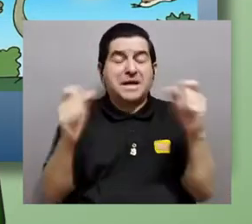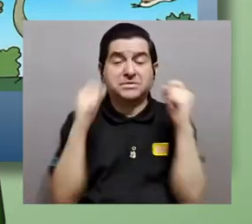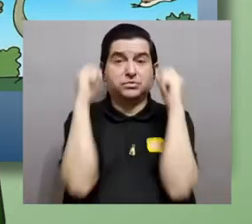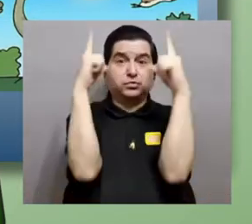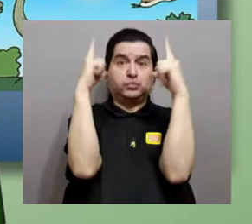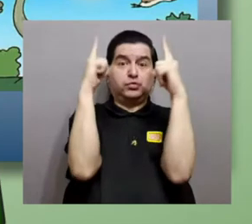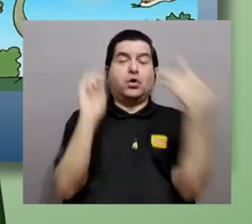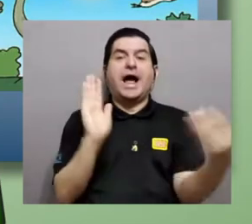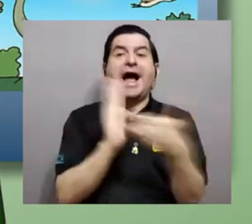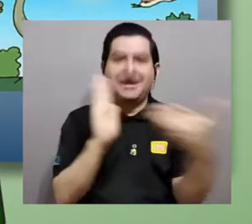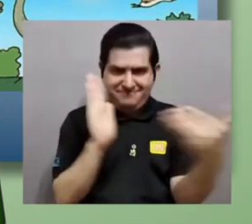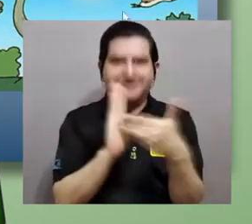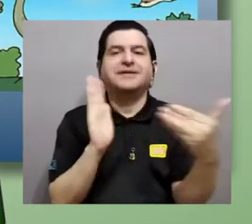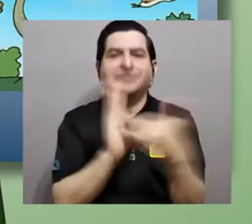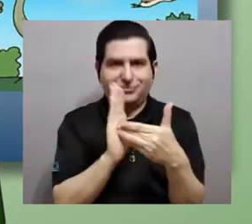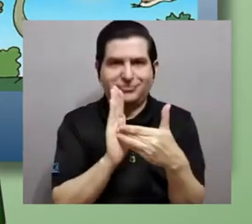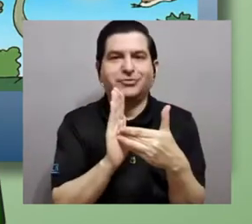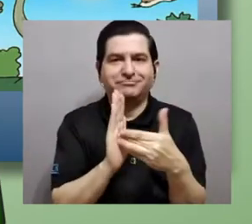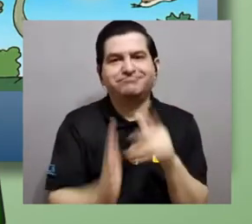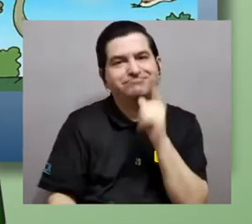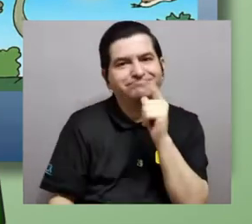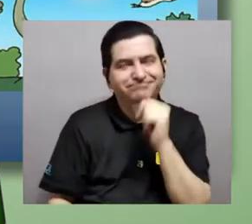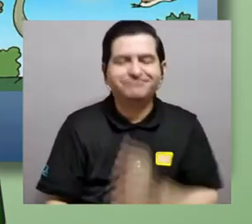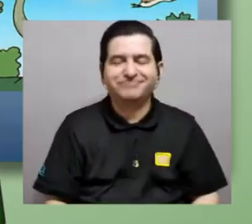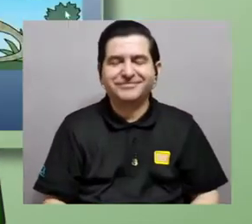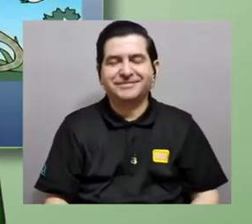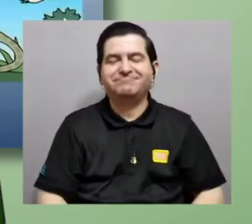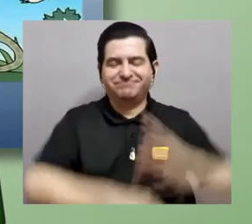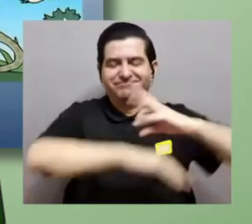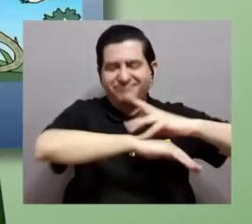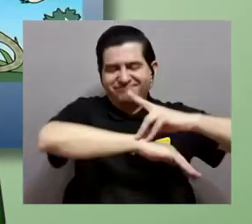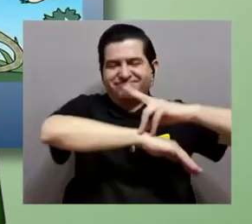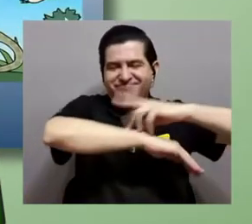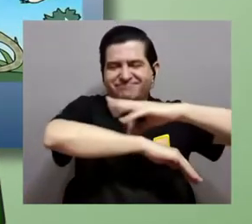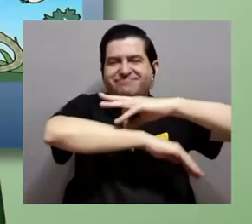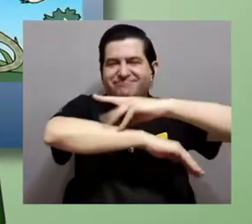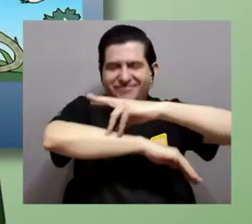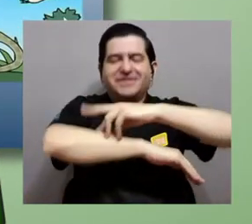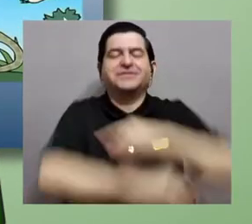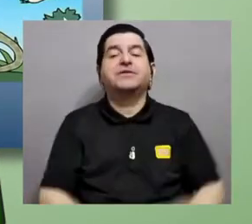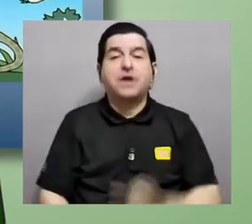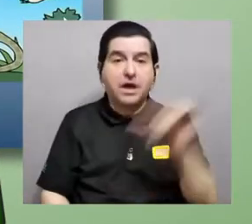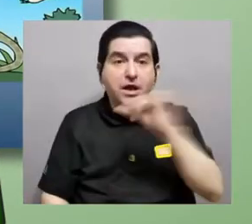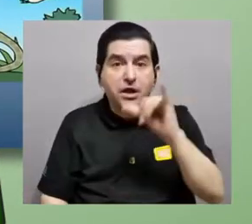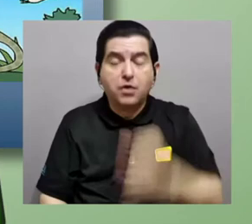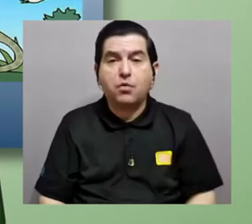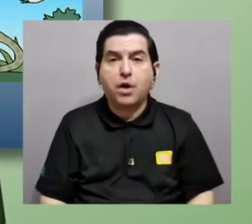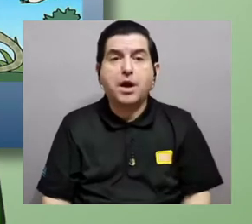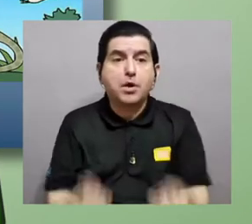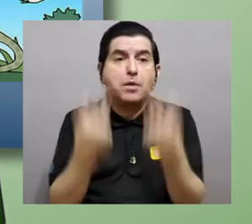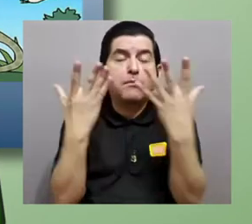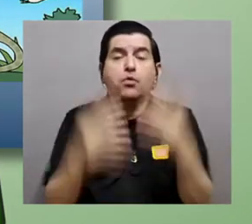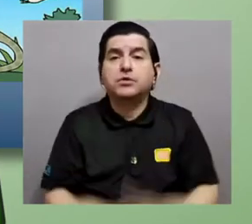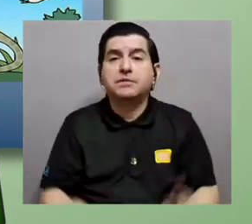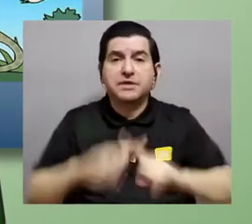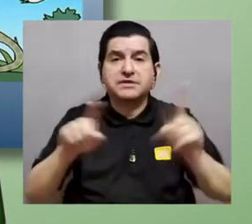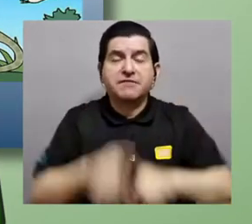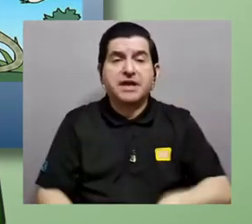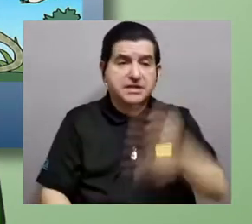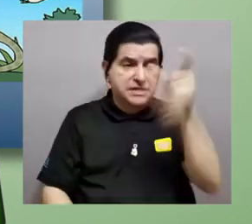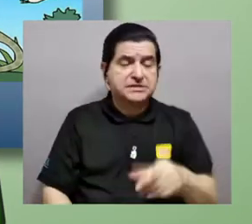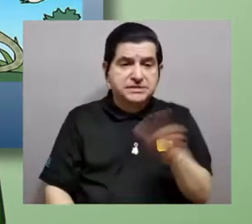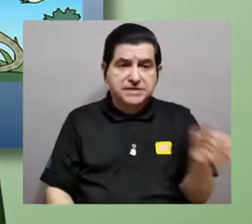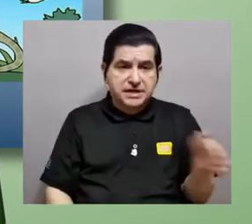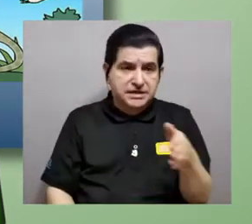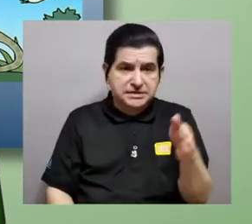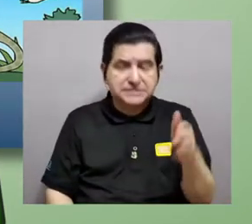más espectacular, porque afectó a los dinosaurios, ¿verdad?, los grandes dinosaurios, y también a una gran cantidad de organismos marinos.